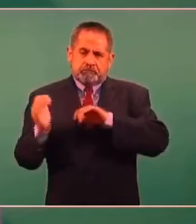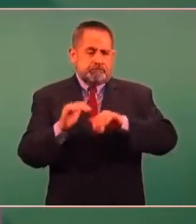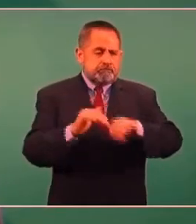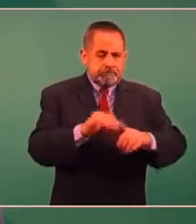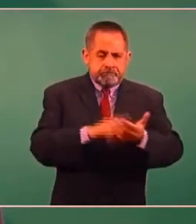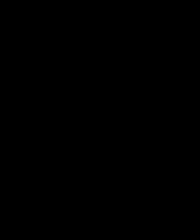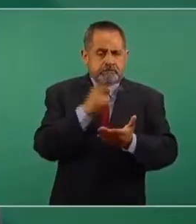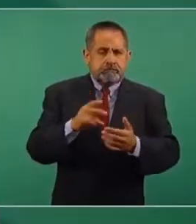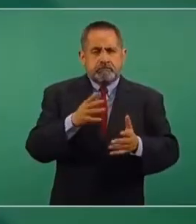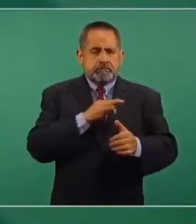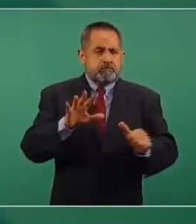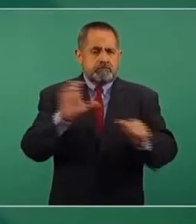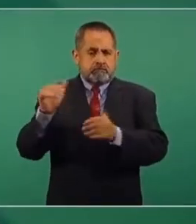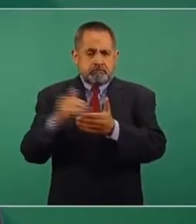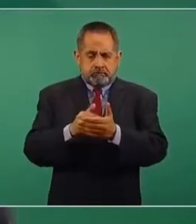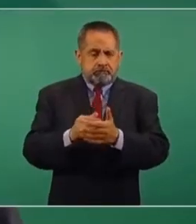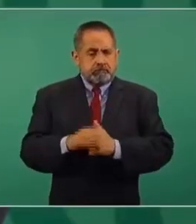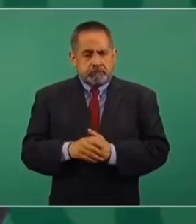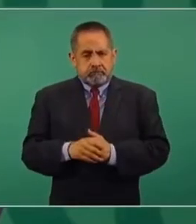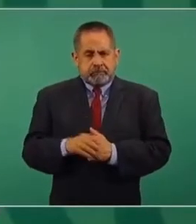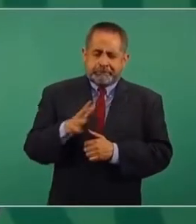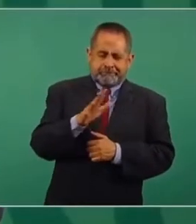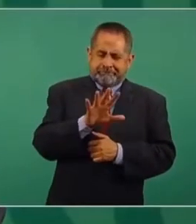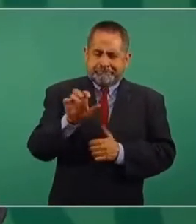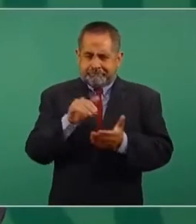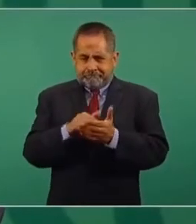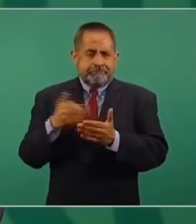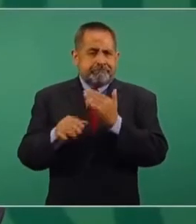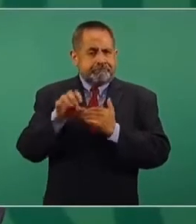seiscientos mil, vamos por quinientos mil.